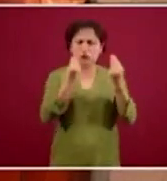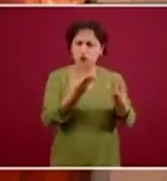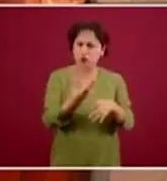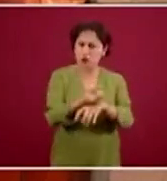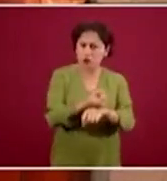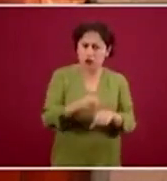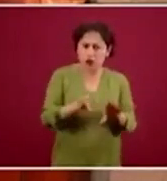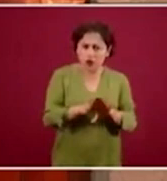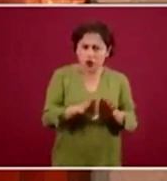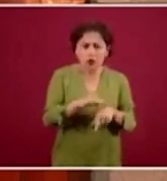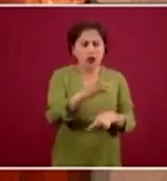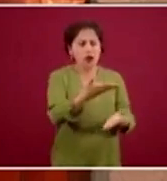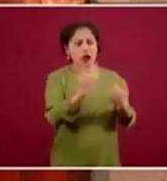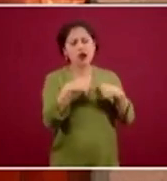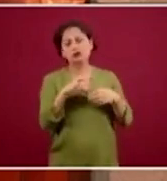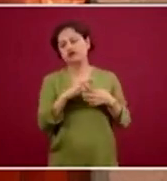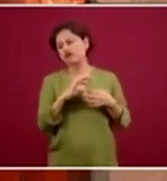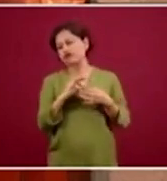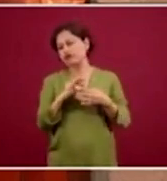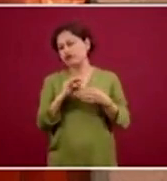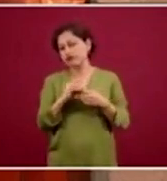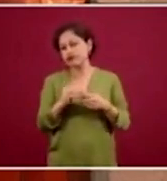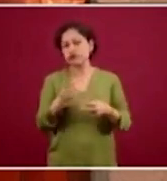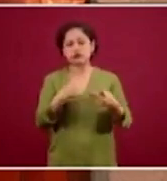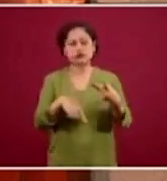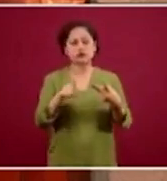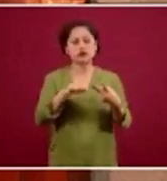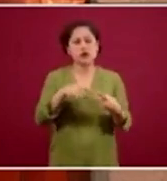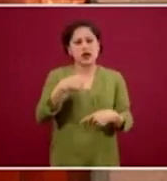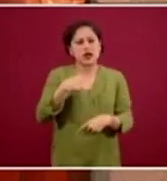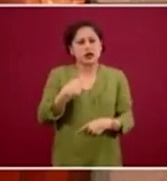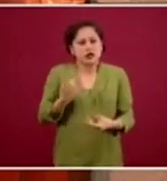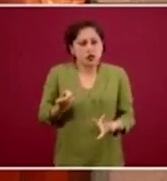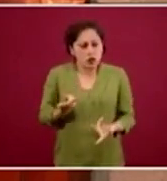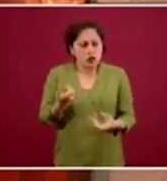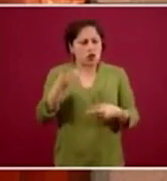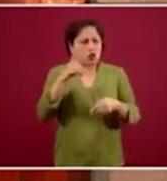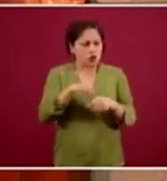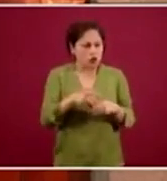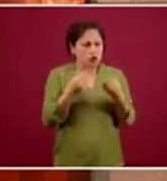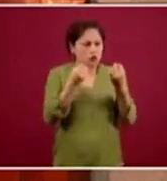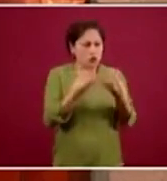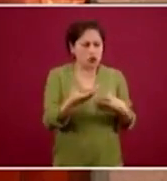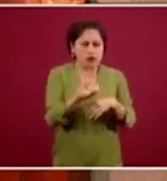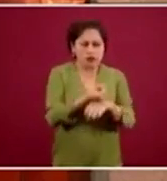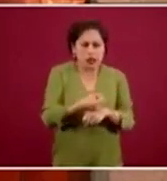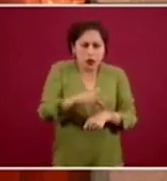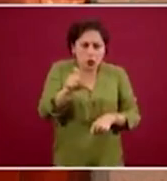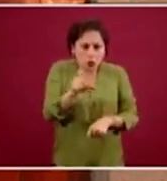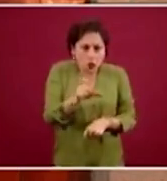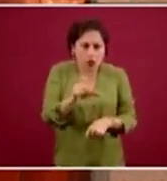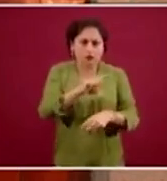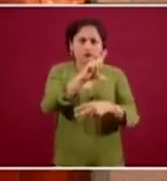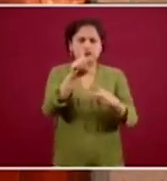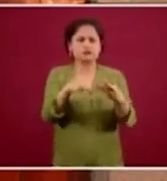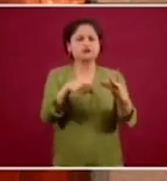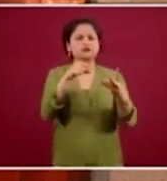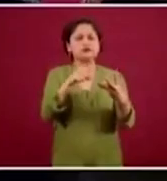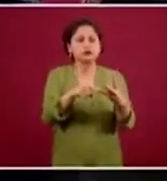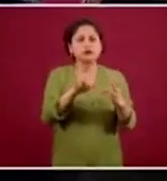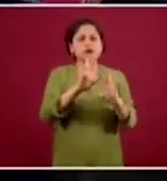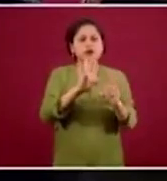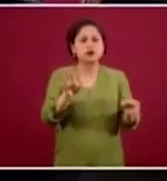Información que aclare dudas en qué momento puede donar. Y lo más importante, una cita agendada